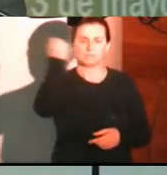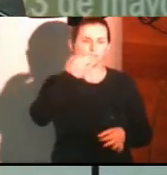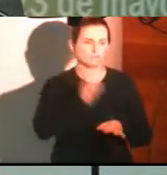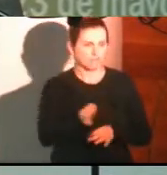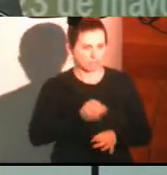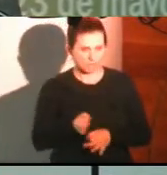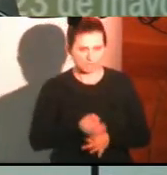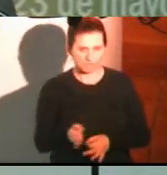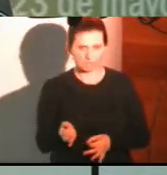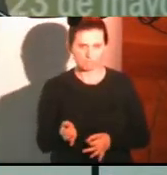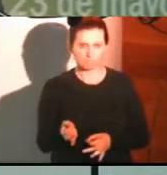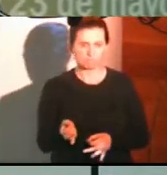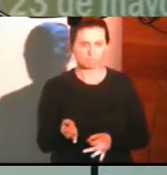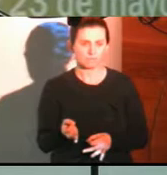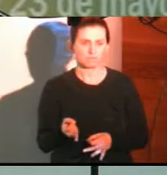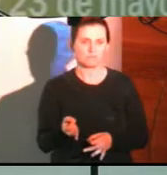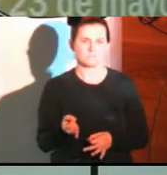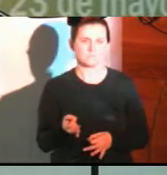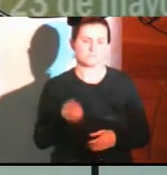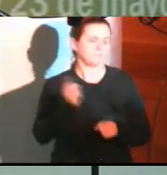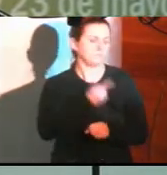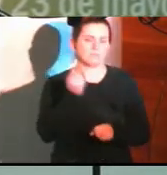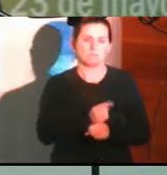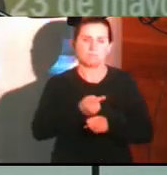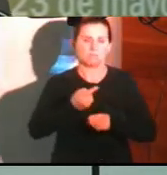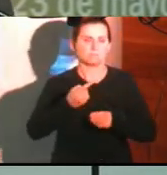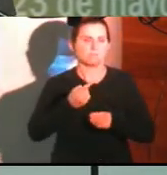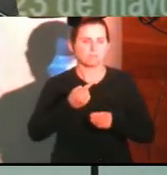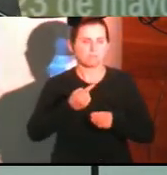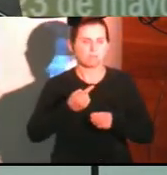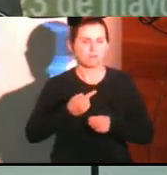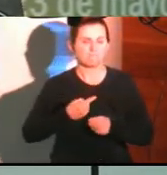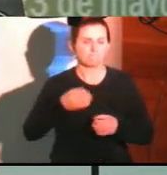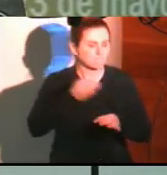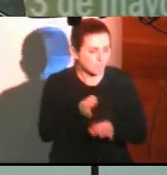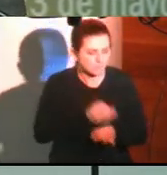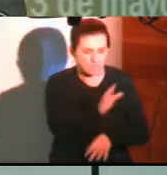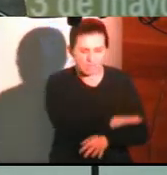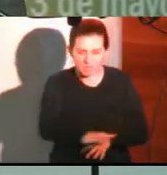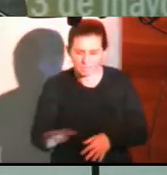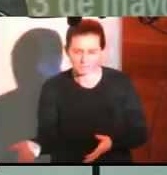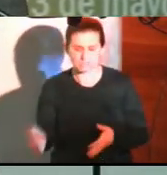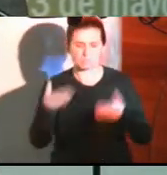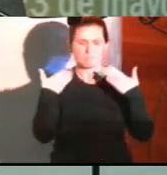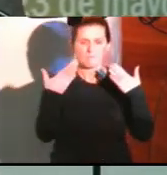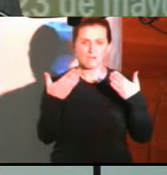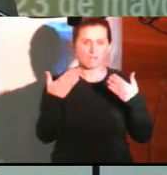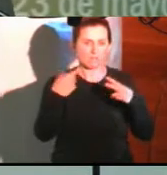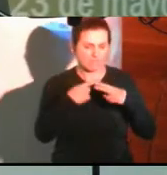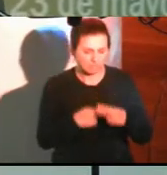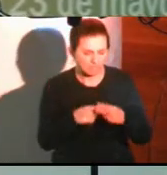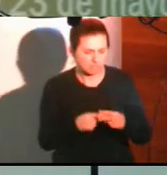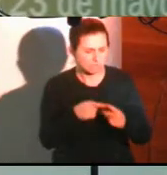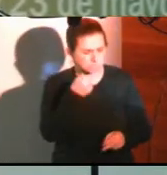Si no logramos capacitar a nuestros chicos para que puedan acceder a tener este interés por la